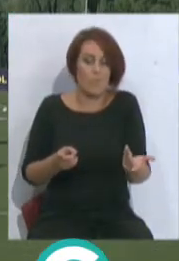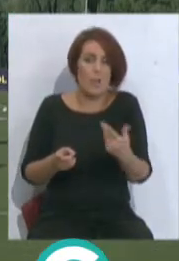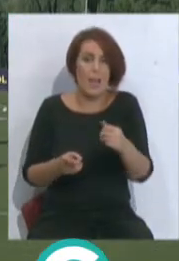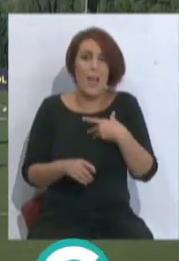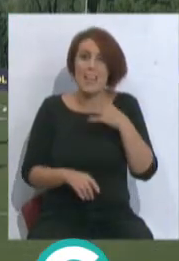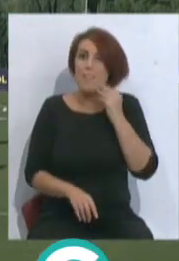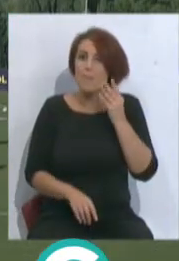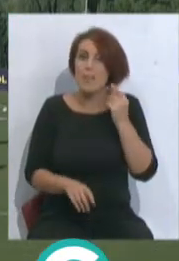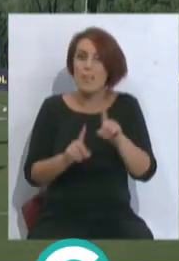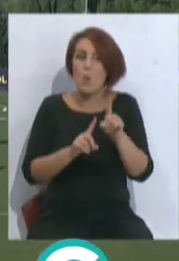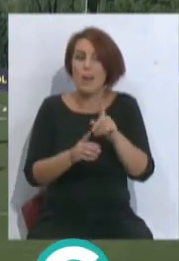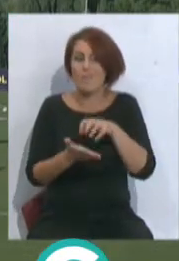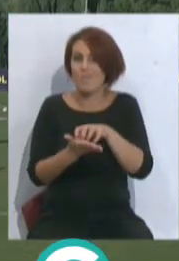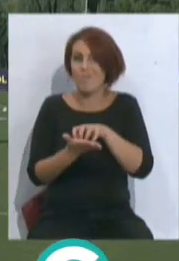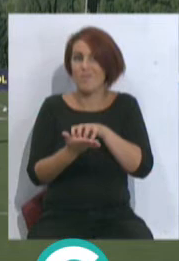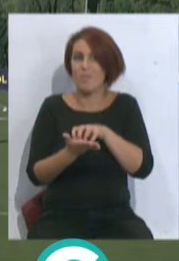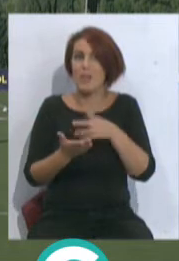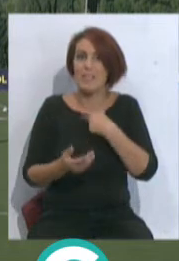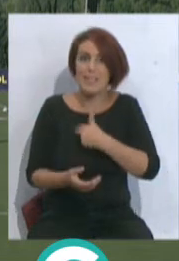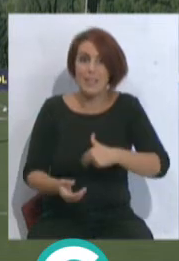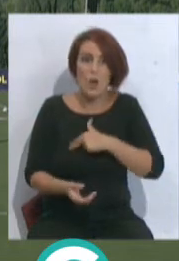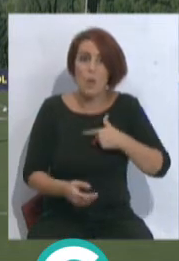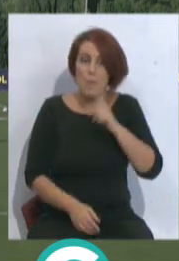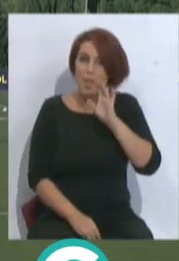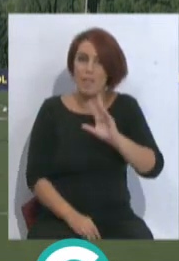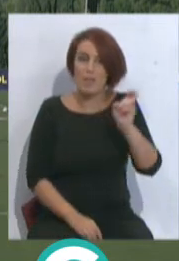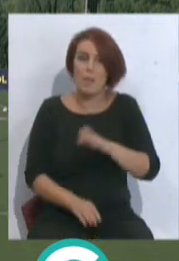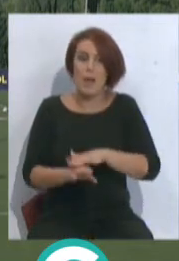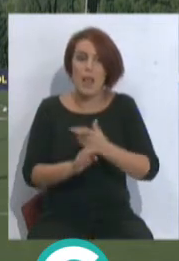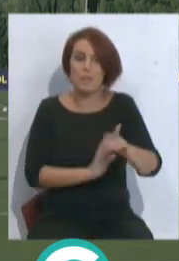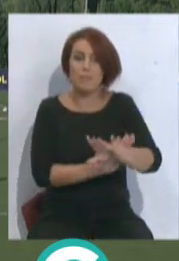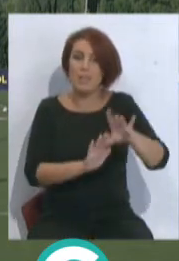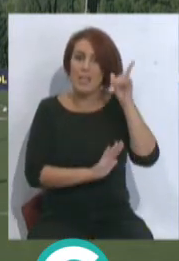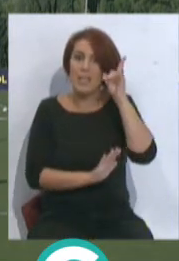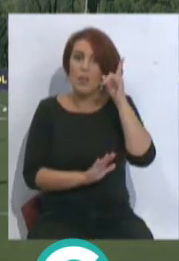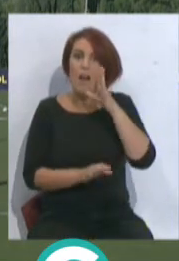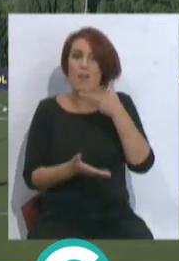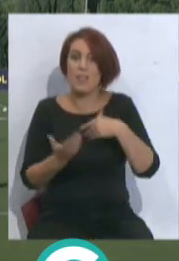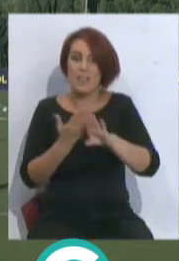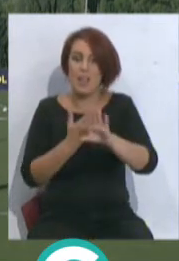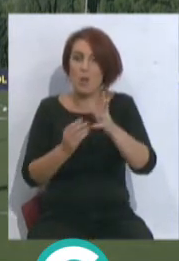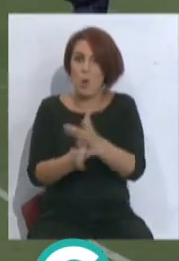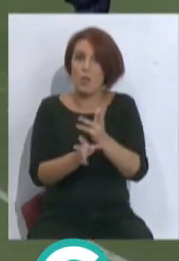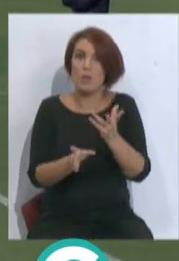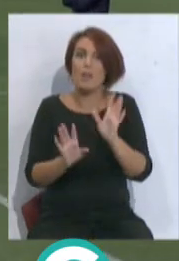Jiménez que está sembrando más dudas que otra cosa. Un Arsamendia que supuestamente venía para lateral izquierdo, que está jugando por delante y que ya incluso está dejando dudas